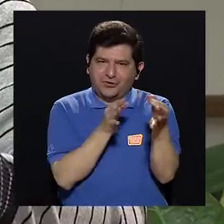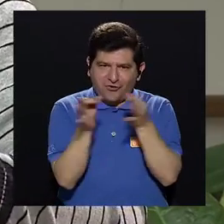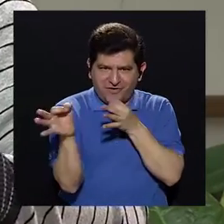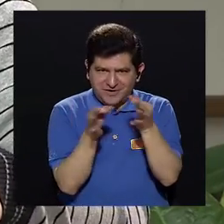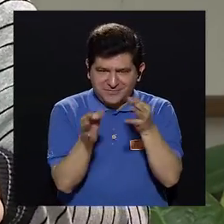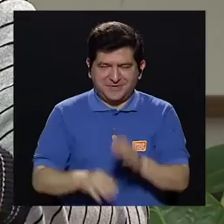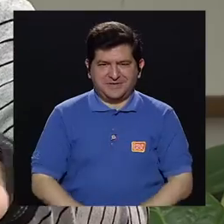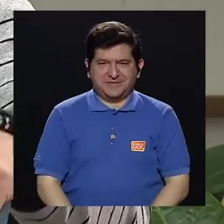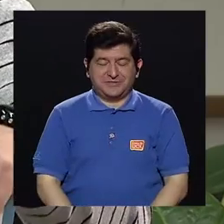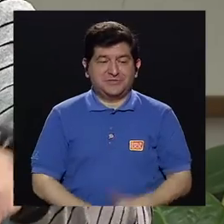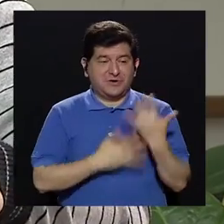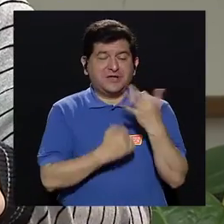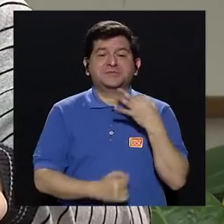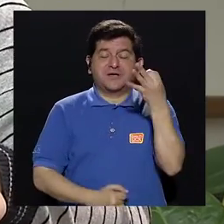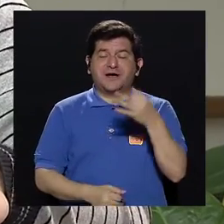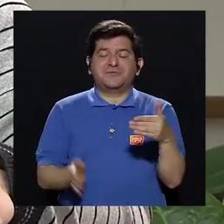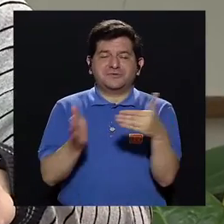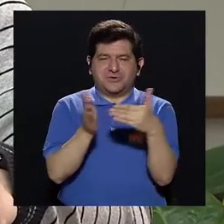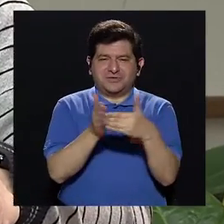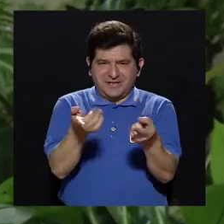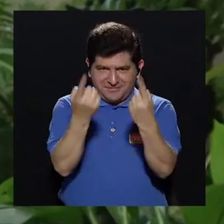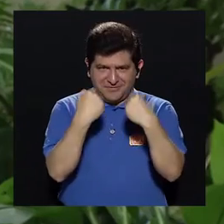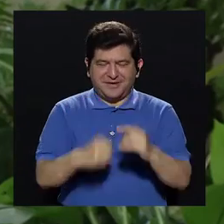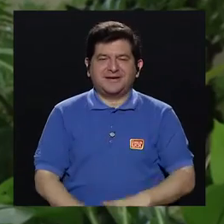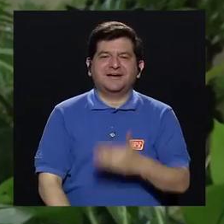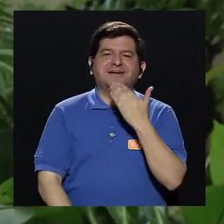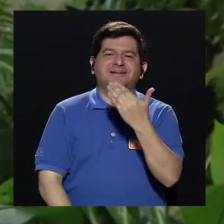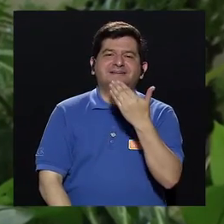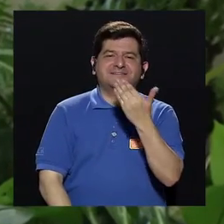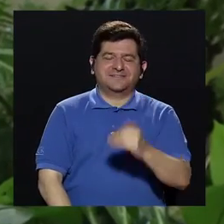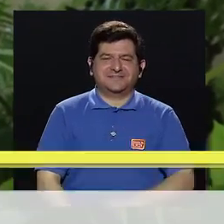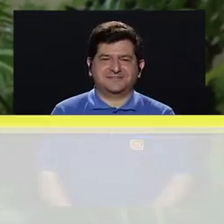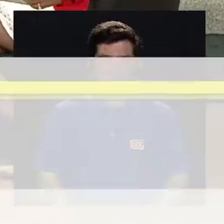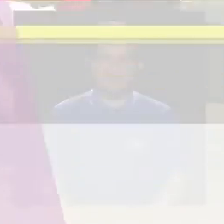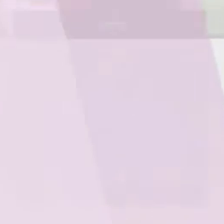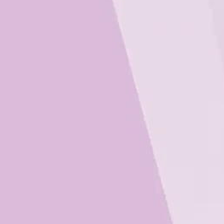explicación, esperamos poderlo tener pronto. Muchísimas gracias.